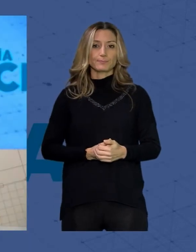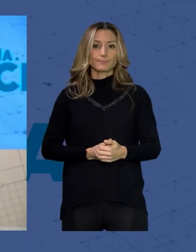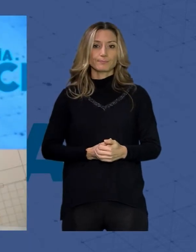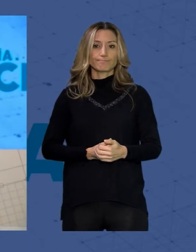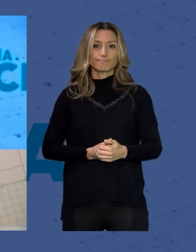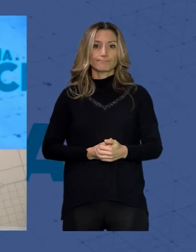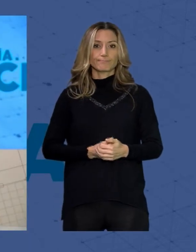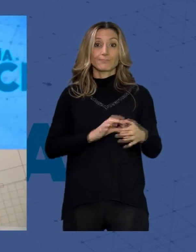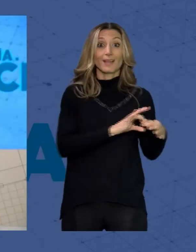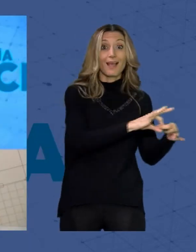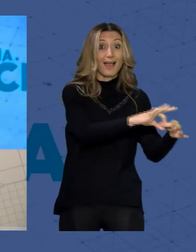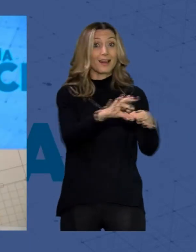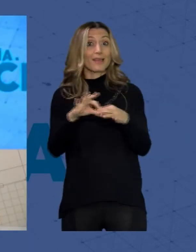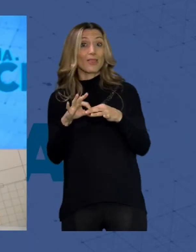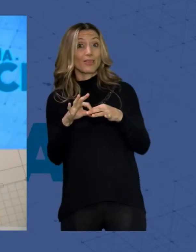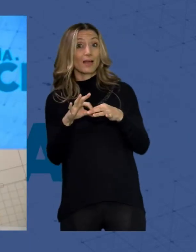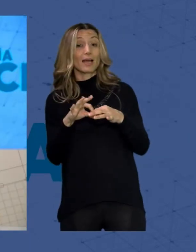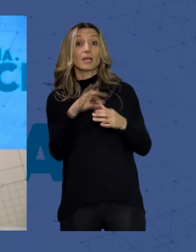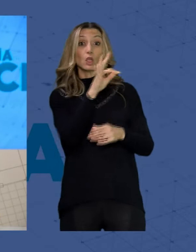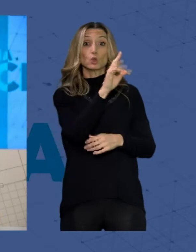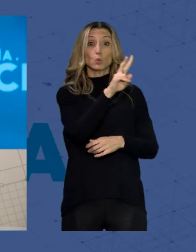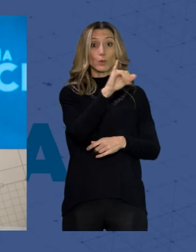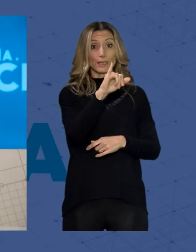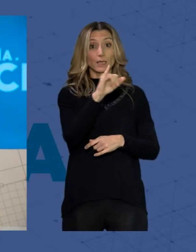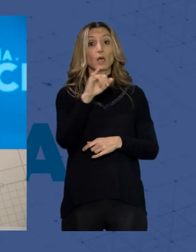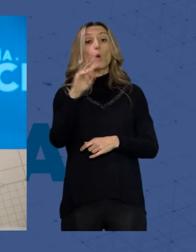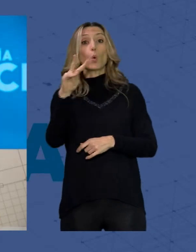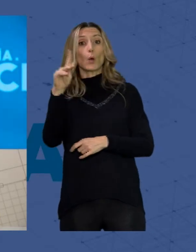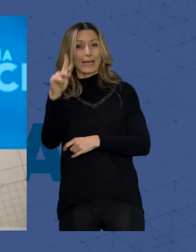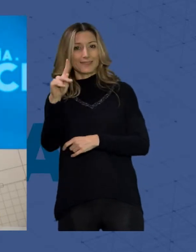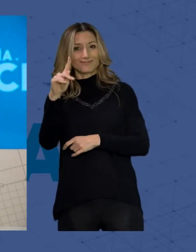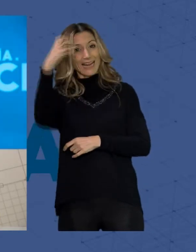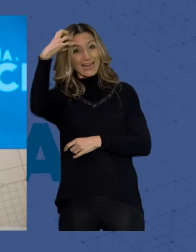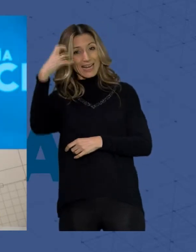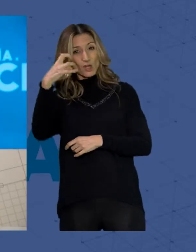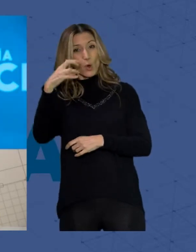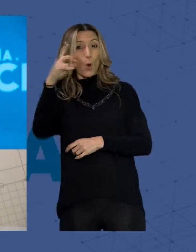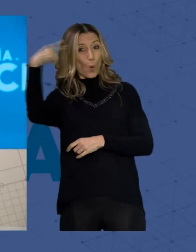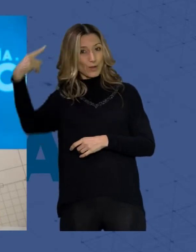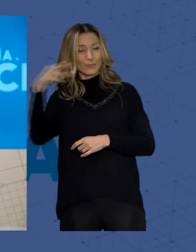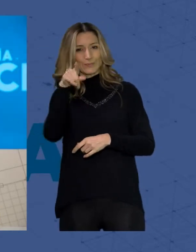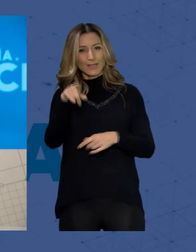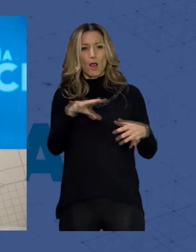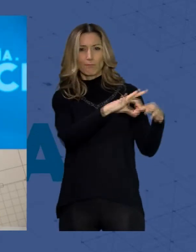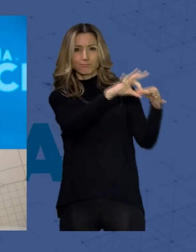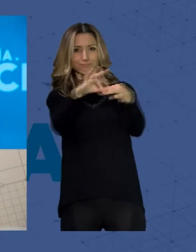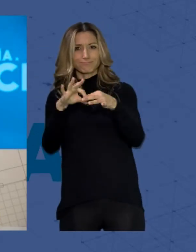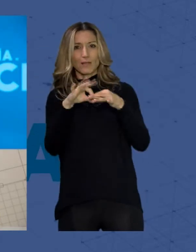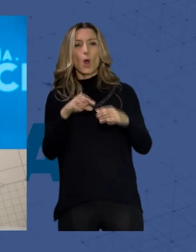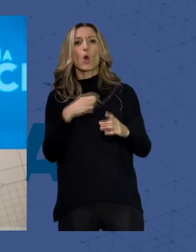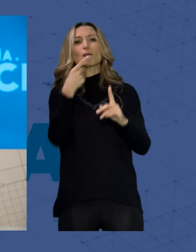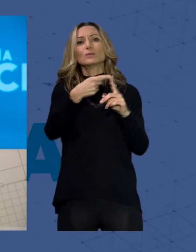Alianza entre TUI UK y Costa de Almería para recuperar dos vuelos y para atraer 20.000 nuevos